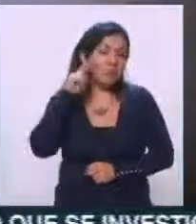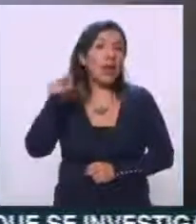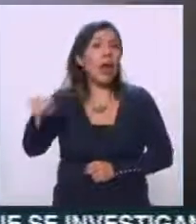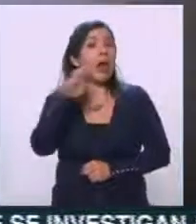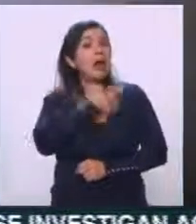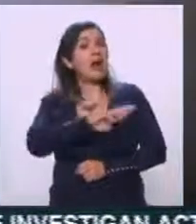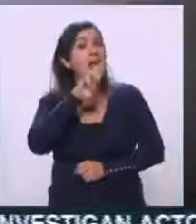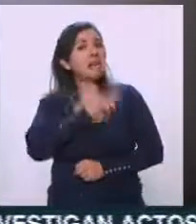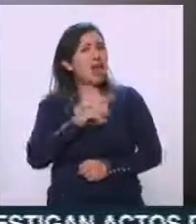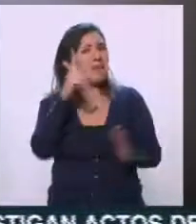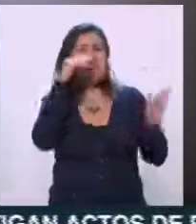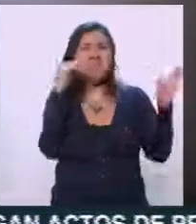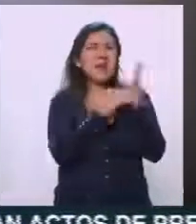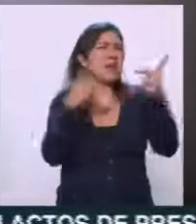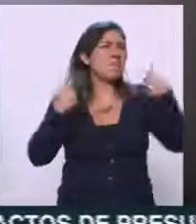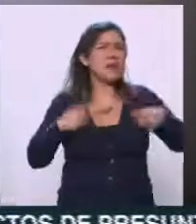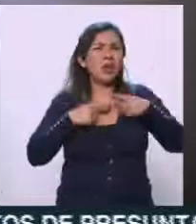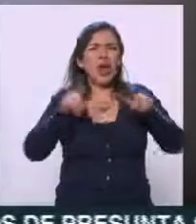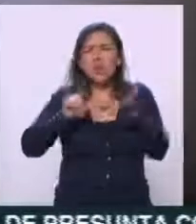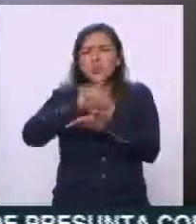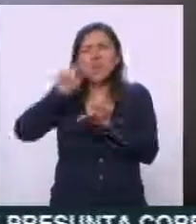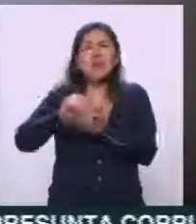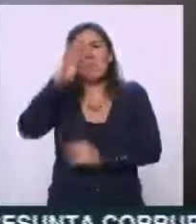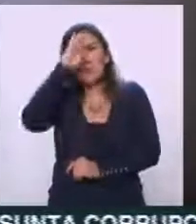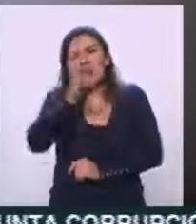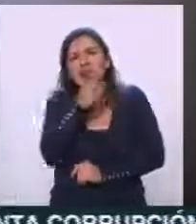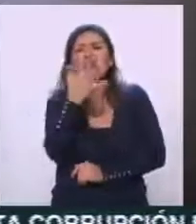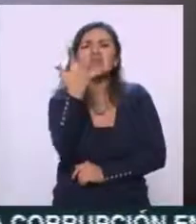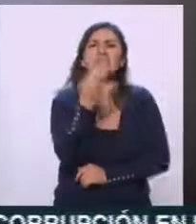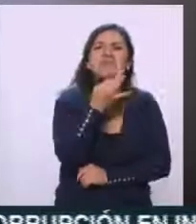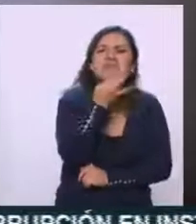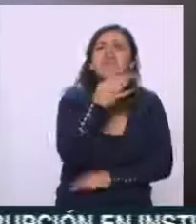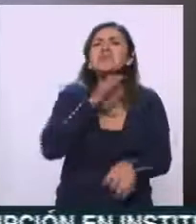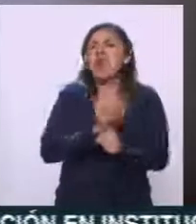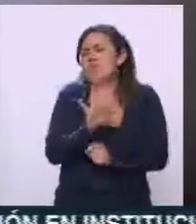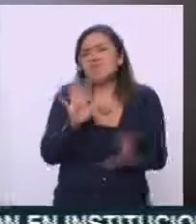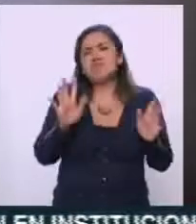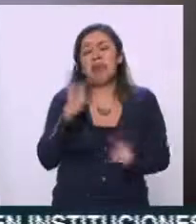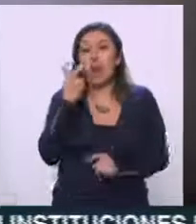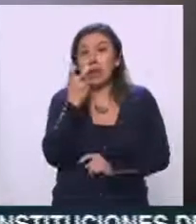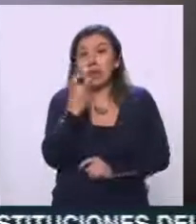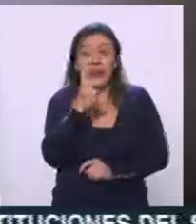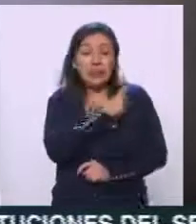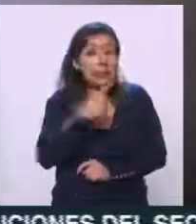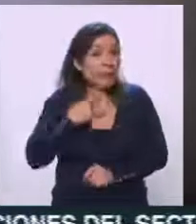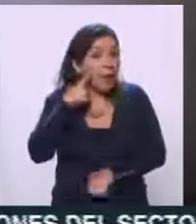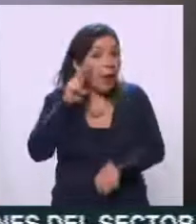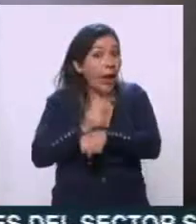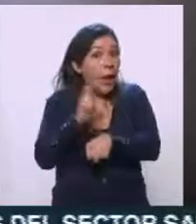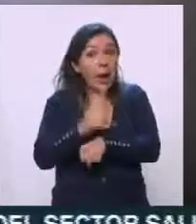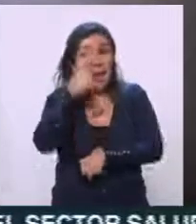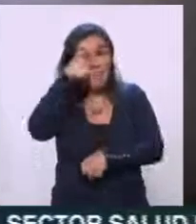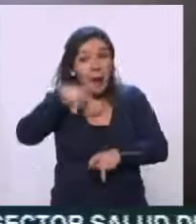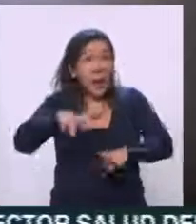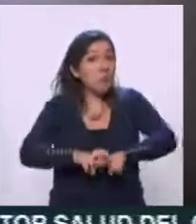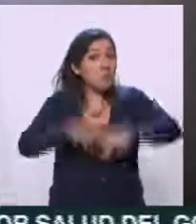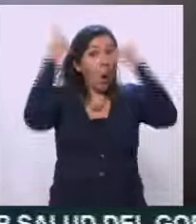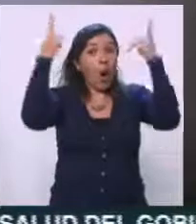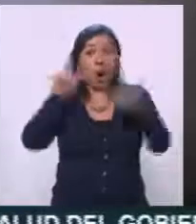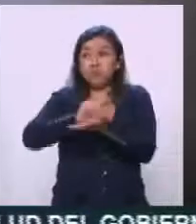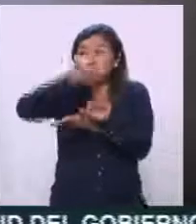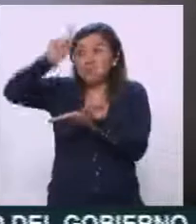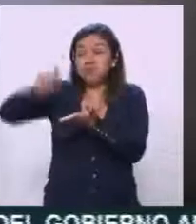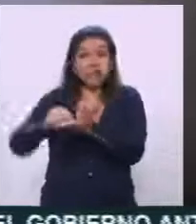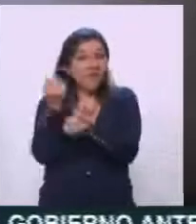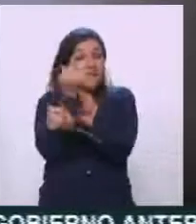renta esas miles de cuentas, por media hora, por cinco minutos, y hay que tomar en cuenta que para hacer un training topic solamente bastan